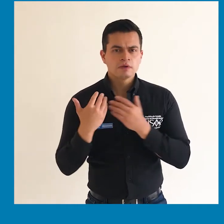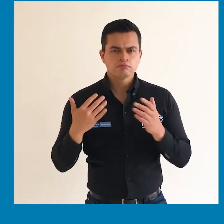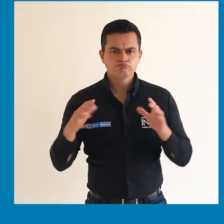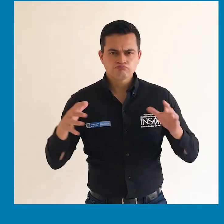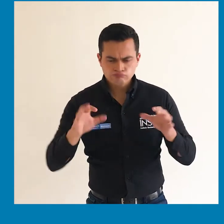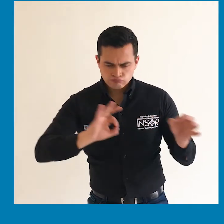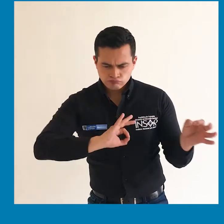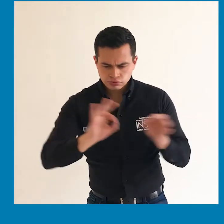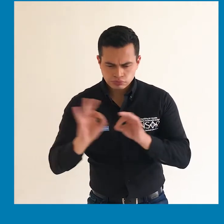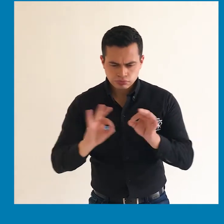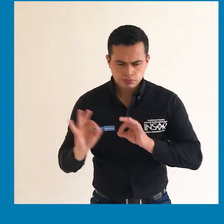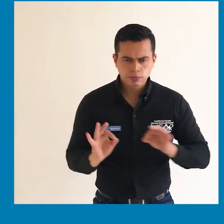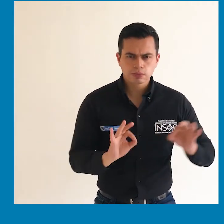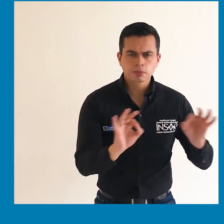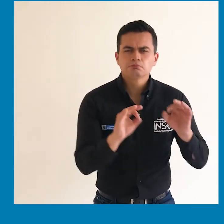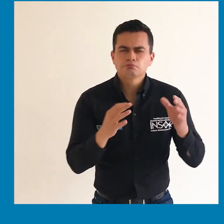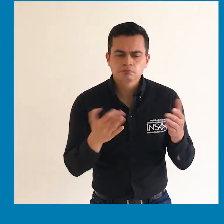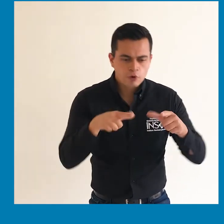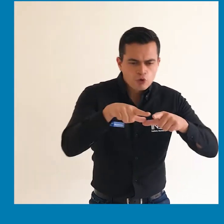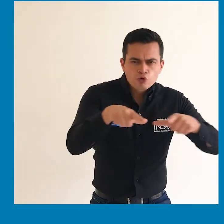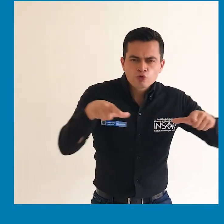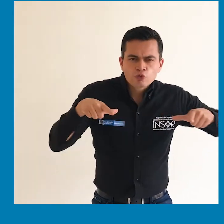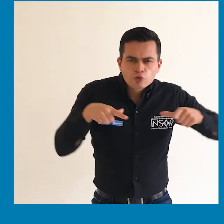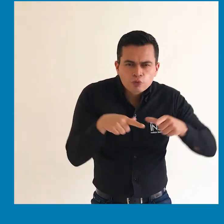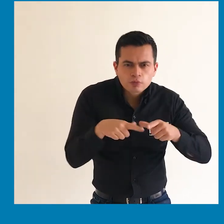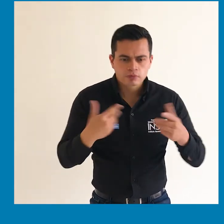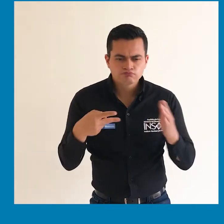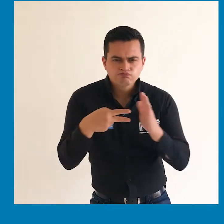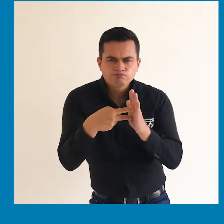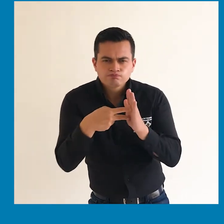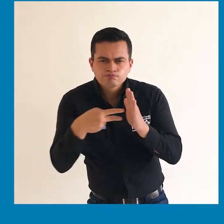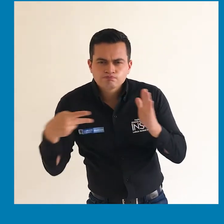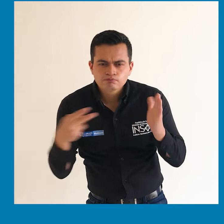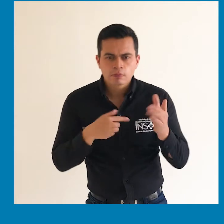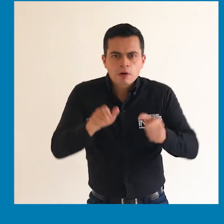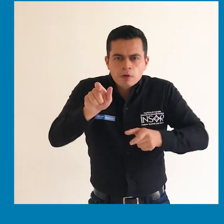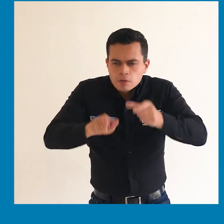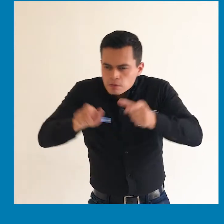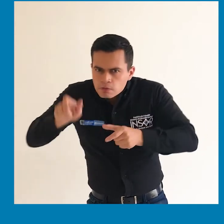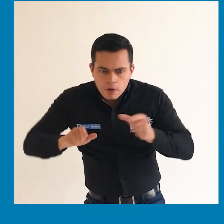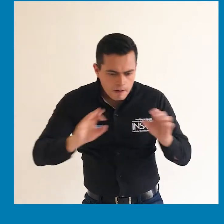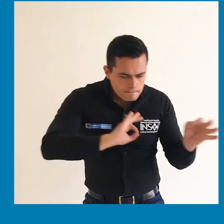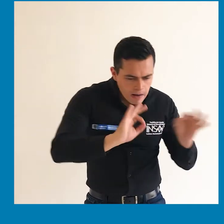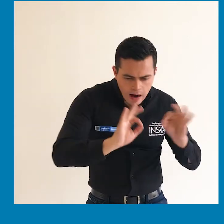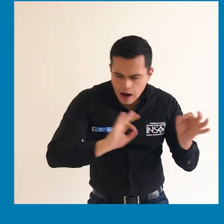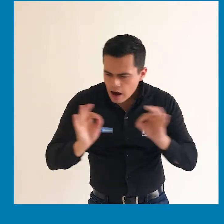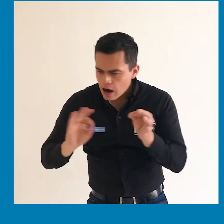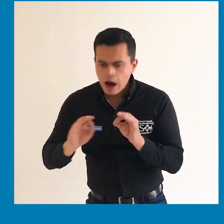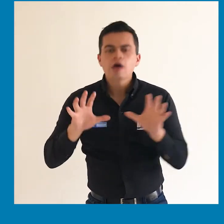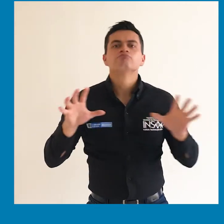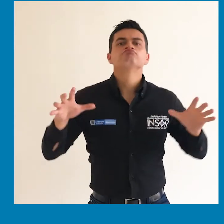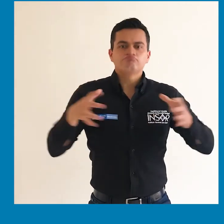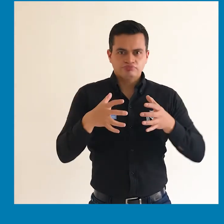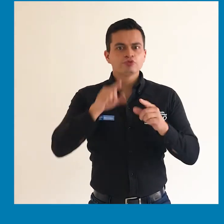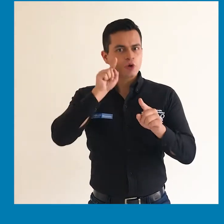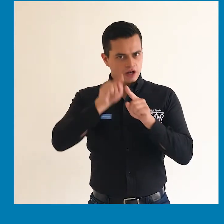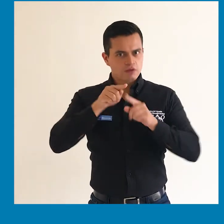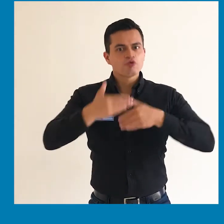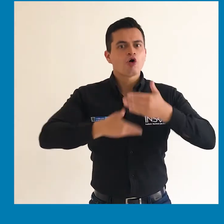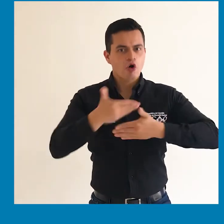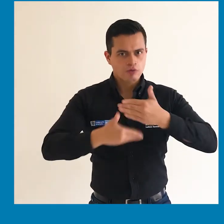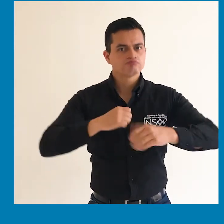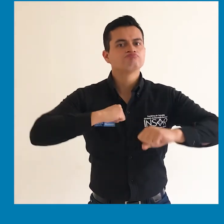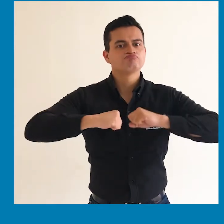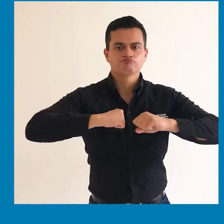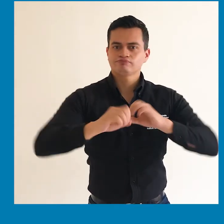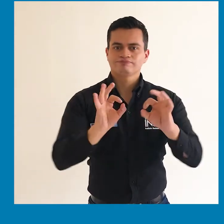Proporcionar la infraestructura logística, técnica y humana requerida para su buen funcionamiento.